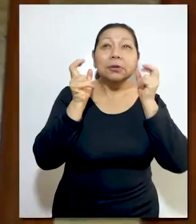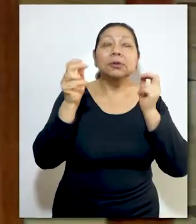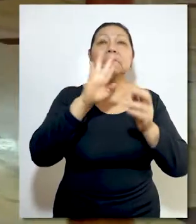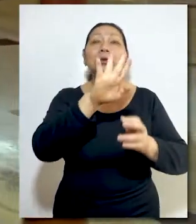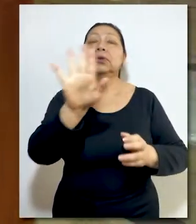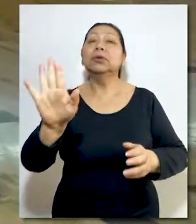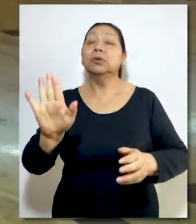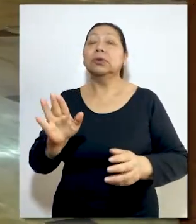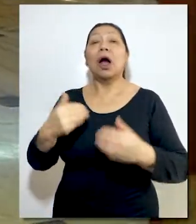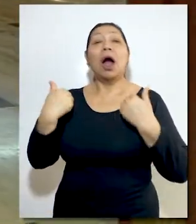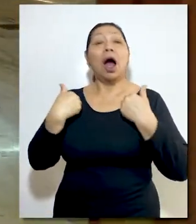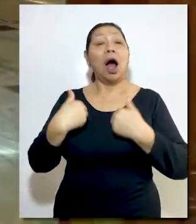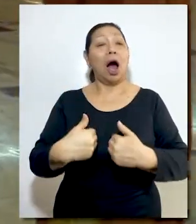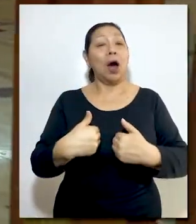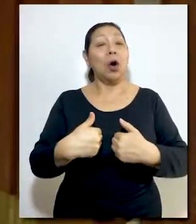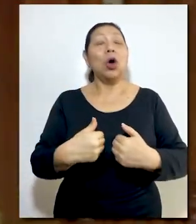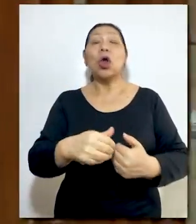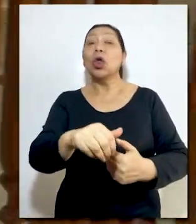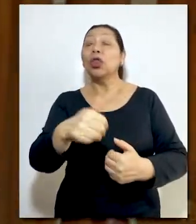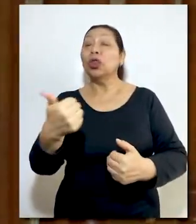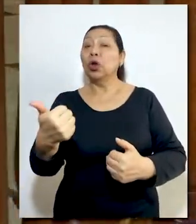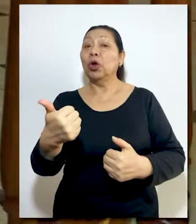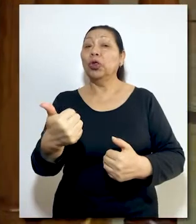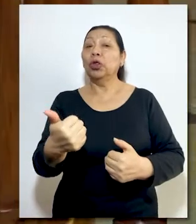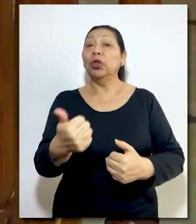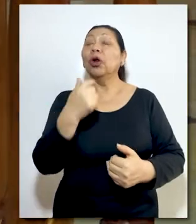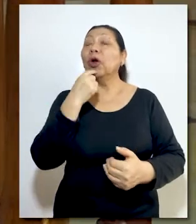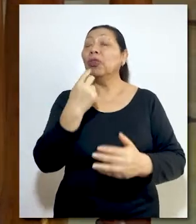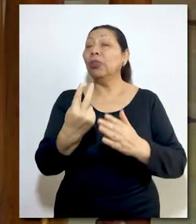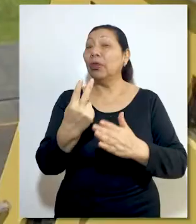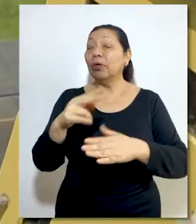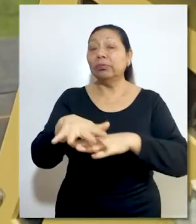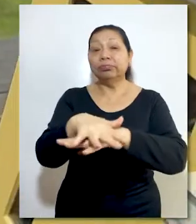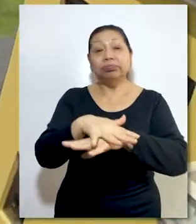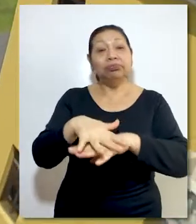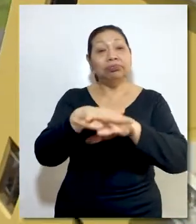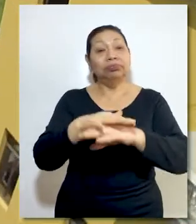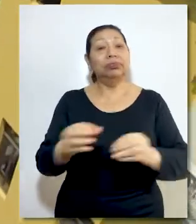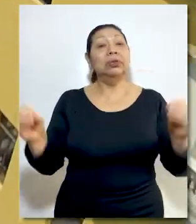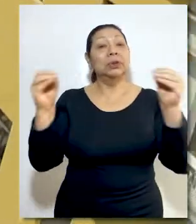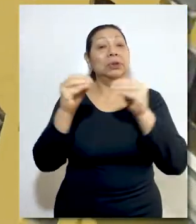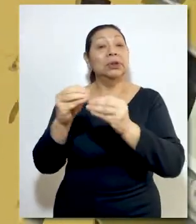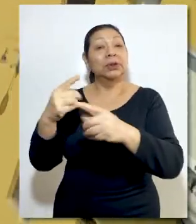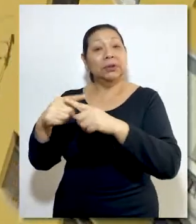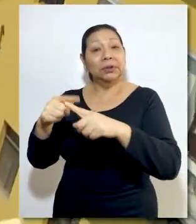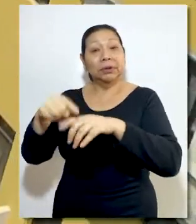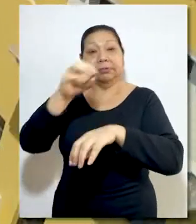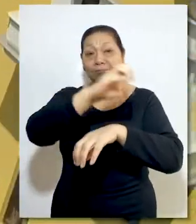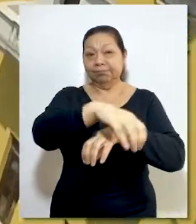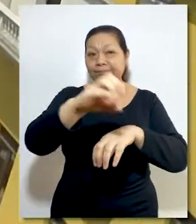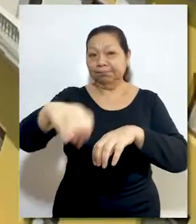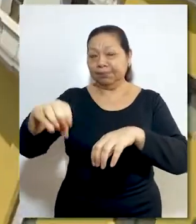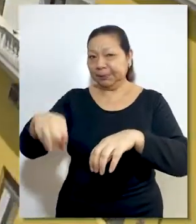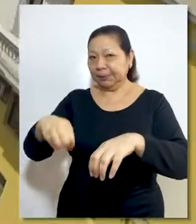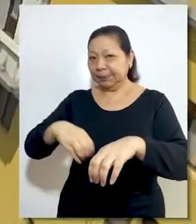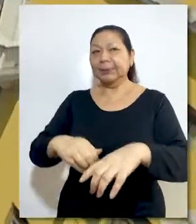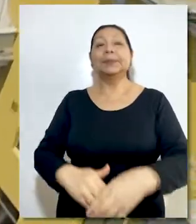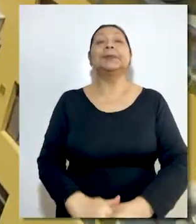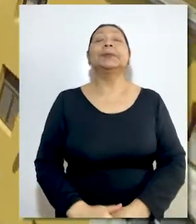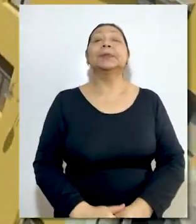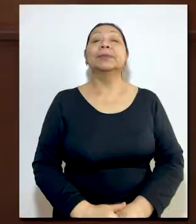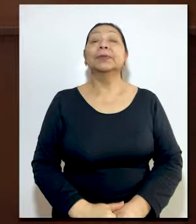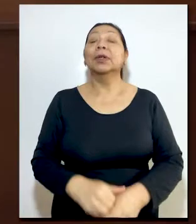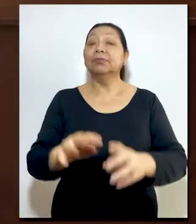informes orales de los abogados de otras 12 causas procedentes de varias ciudades del país.